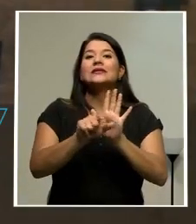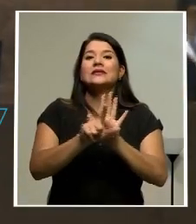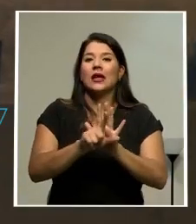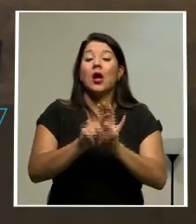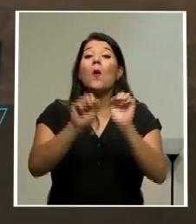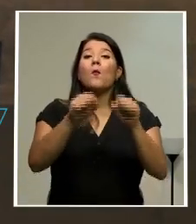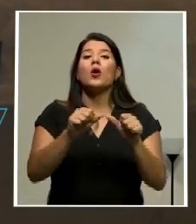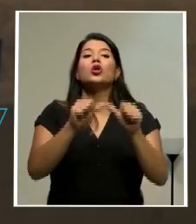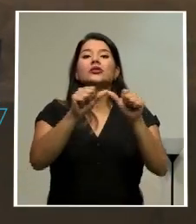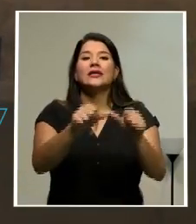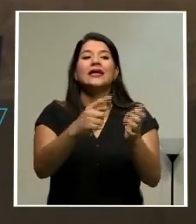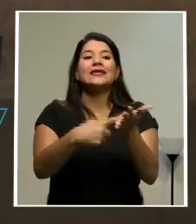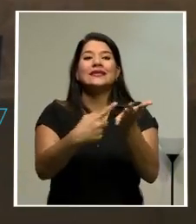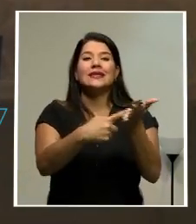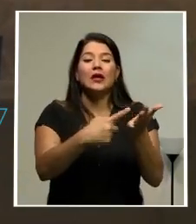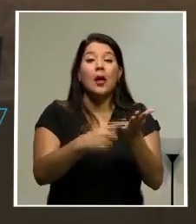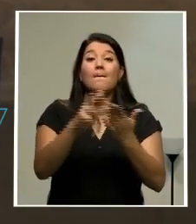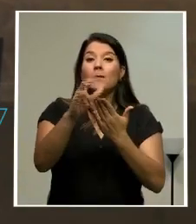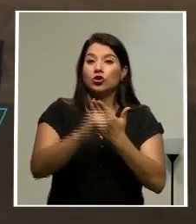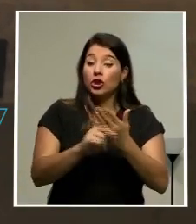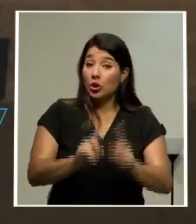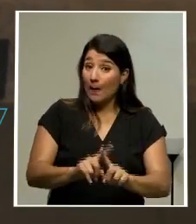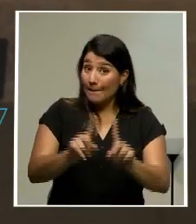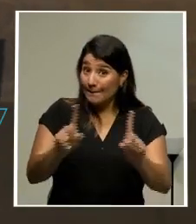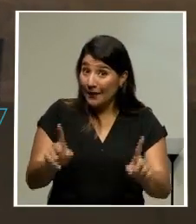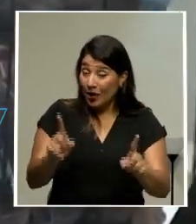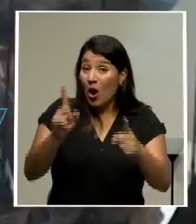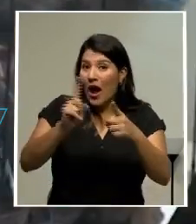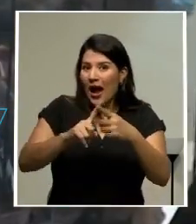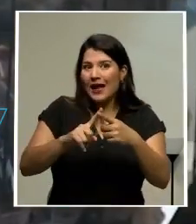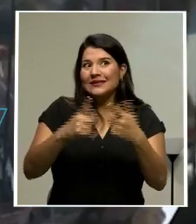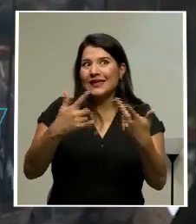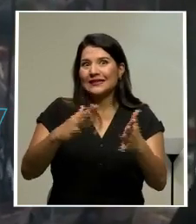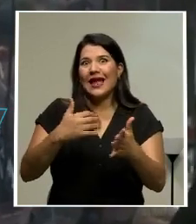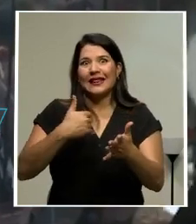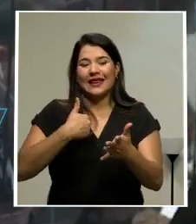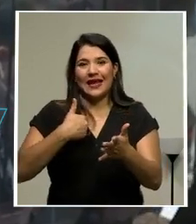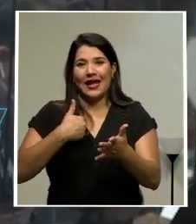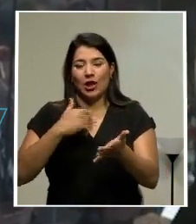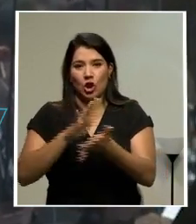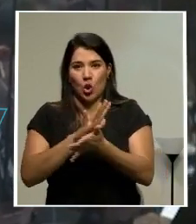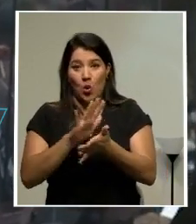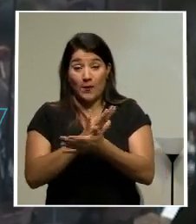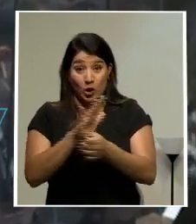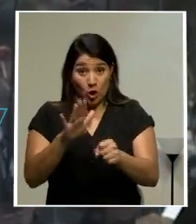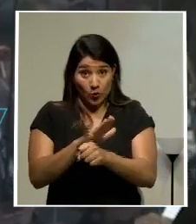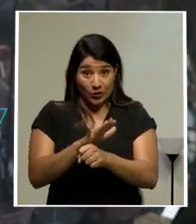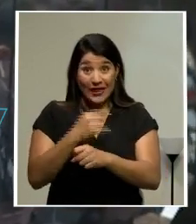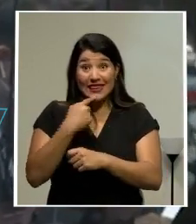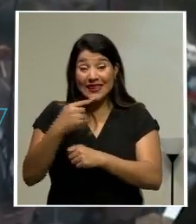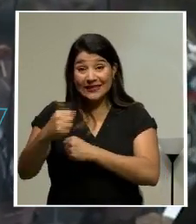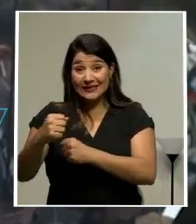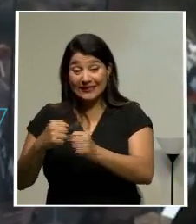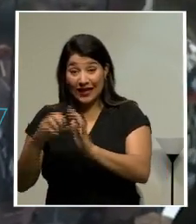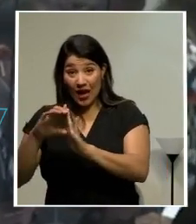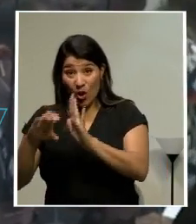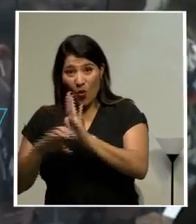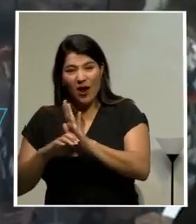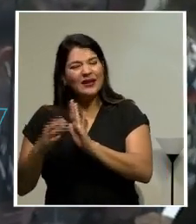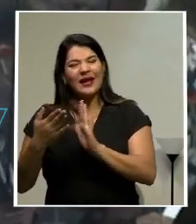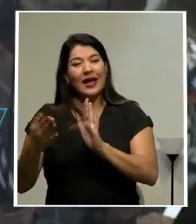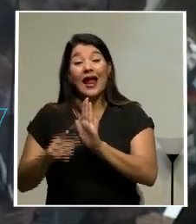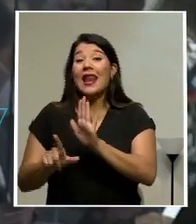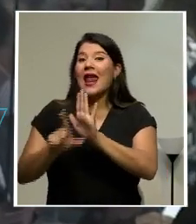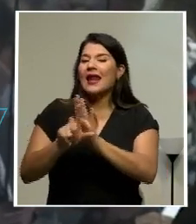puede seguir debatiendo el proyecto, eso sí, hasta que se emita el voto completo. El análisis de la sala cuarta determinó que la ley de empleo